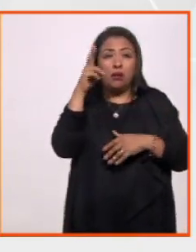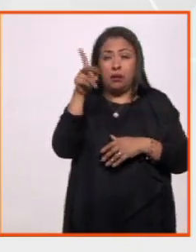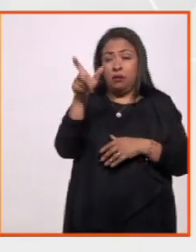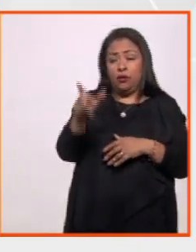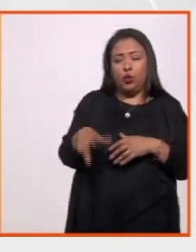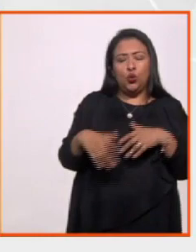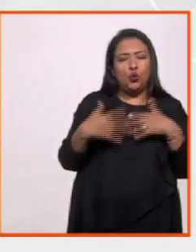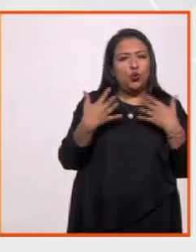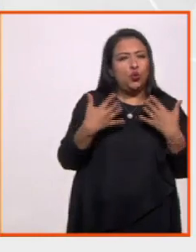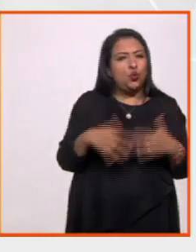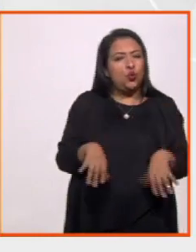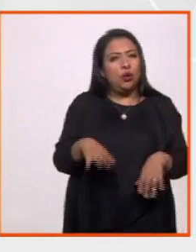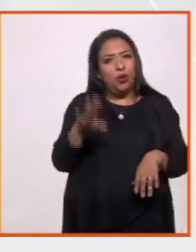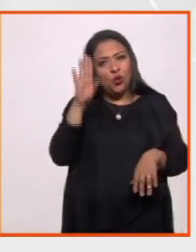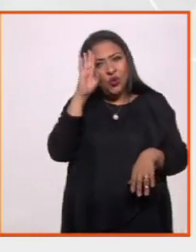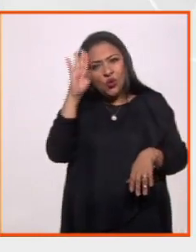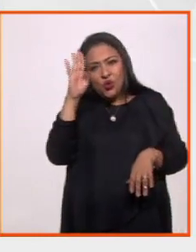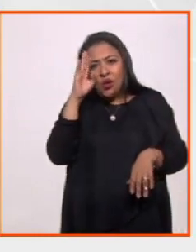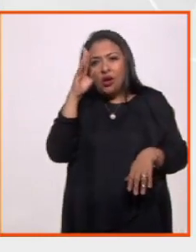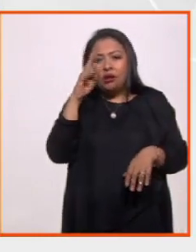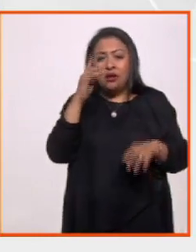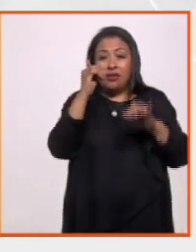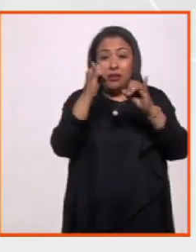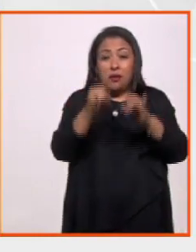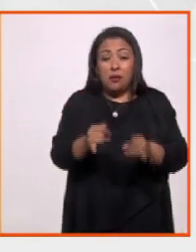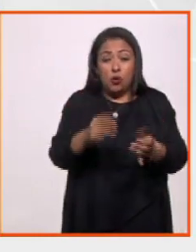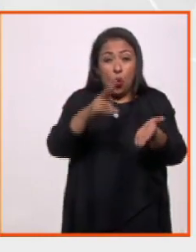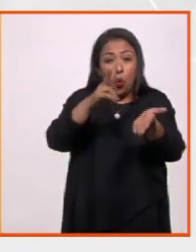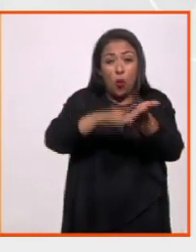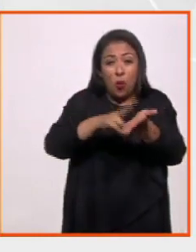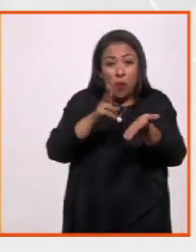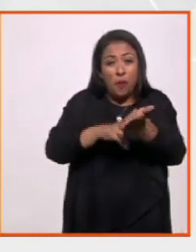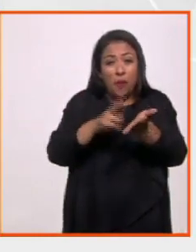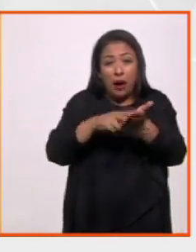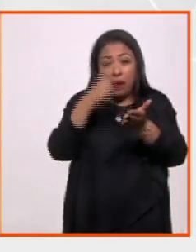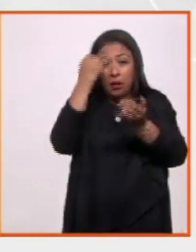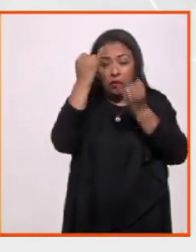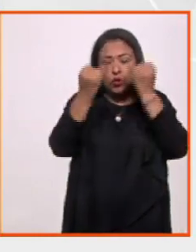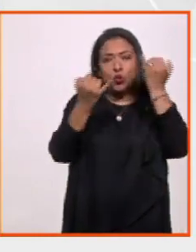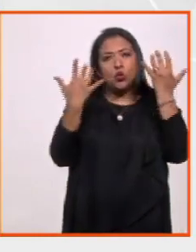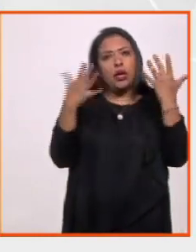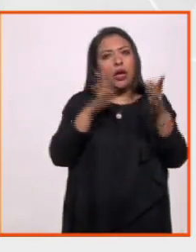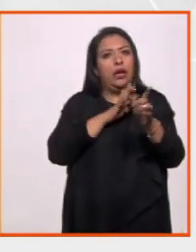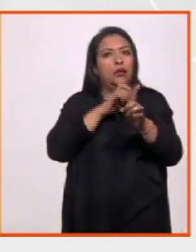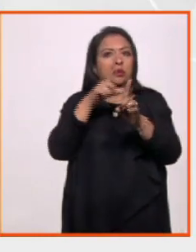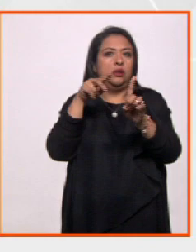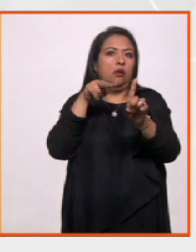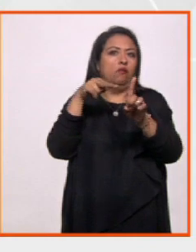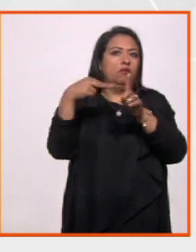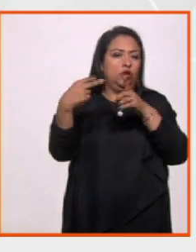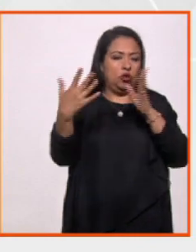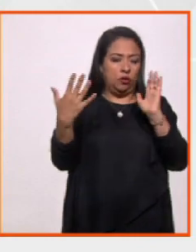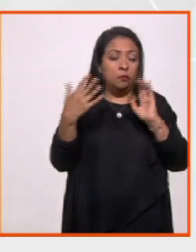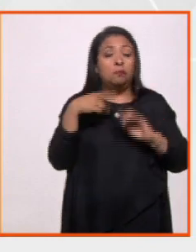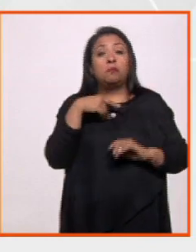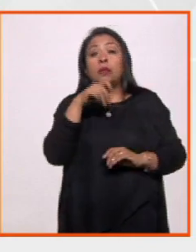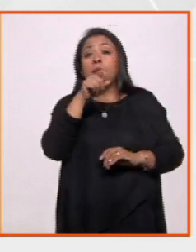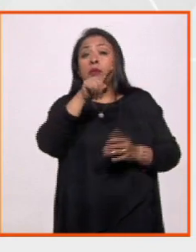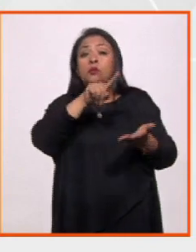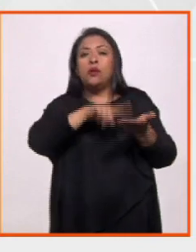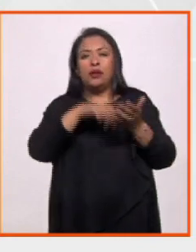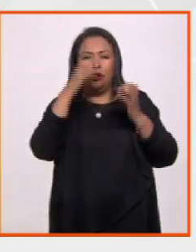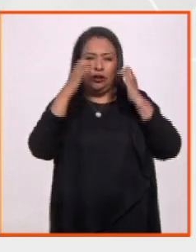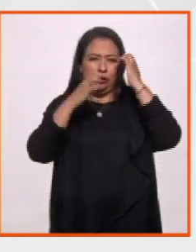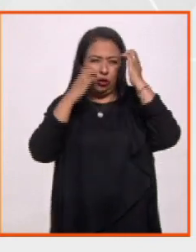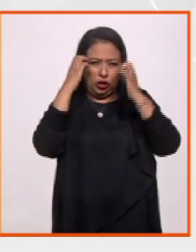una figura donde el valor del individuo creador adquiere una dimensión especial. Asimismo, en el marco